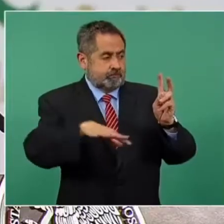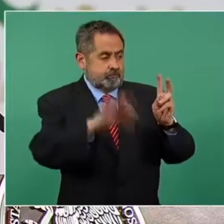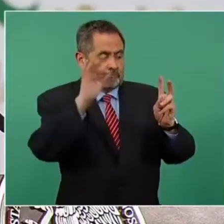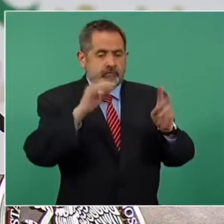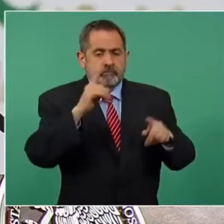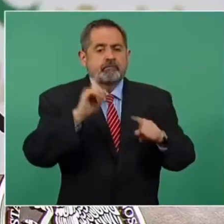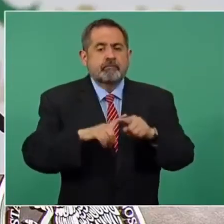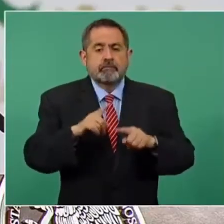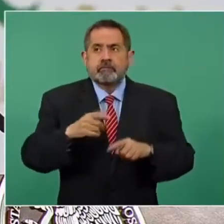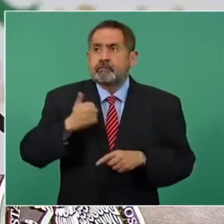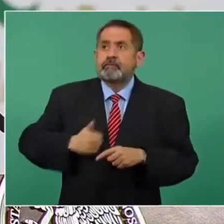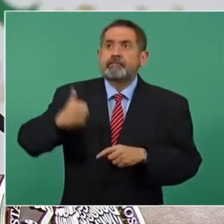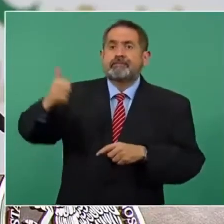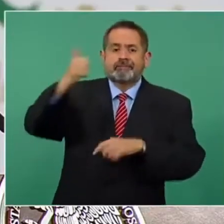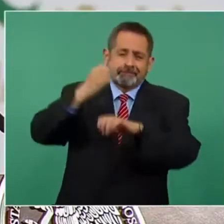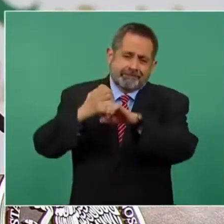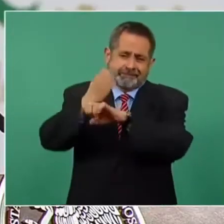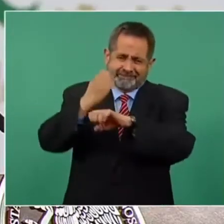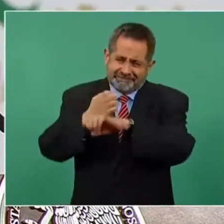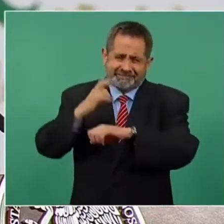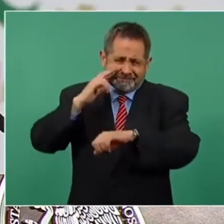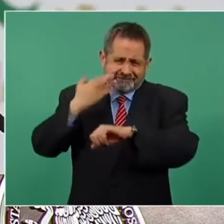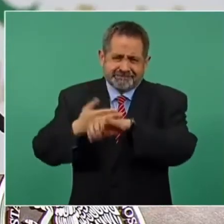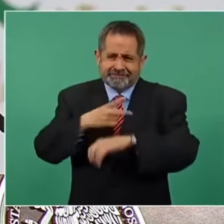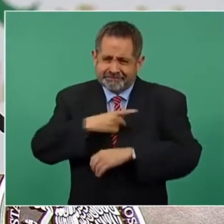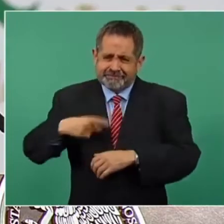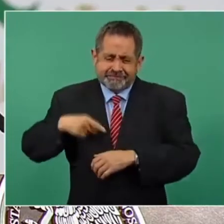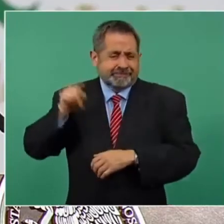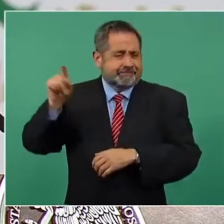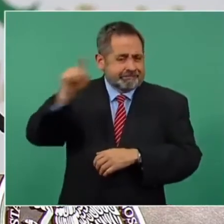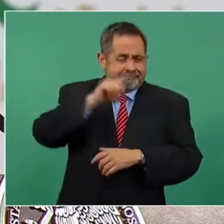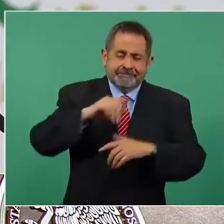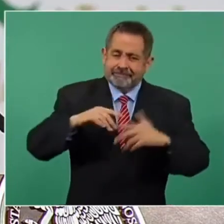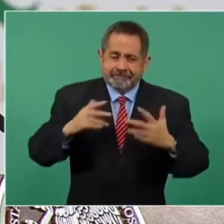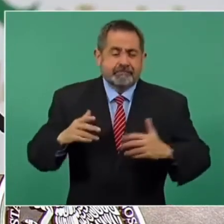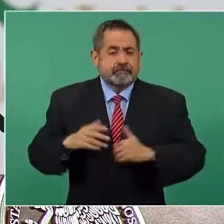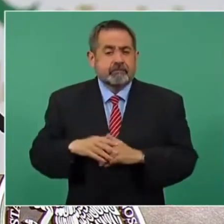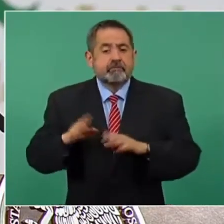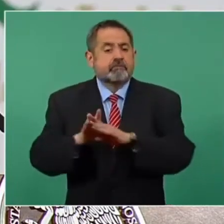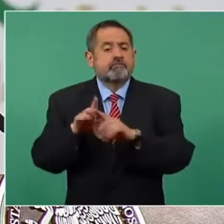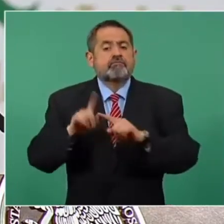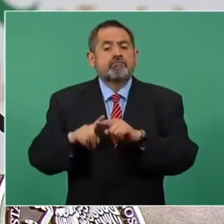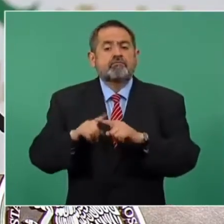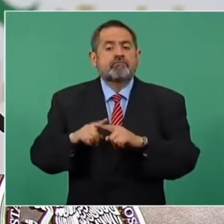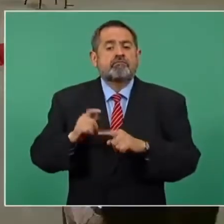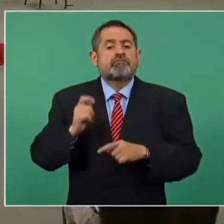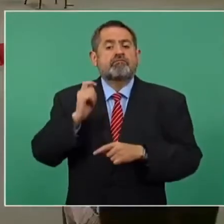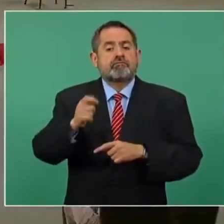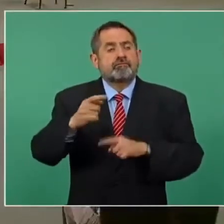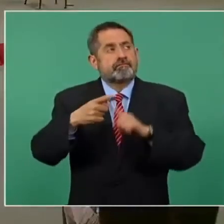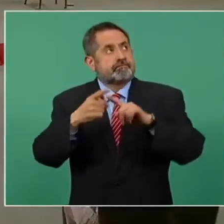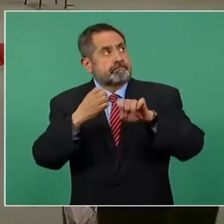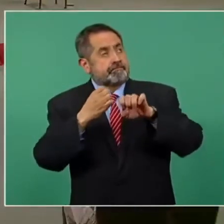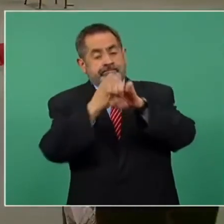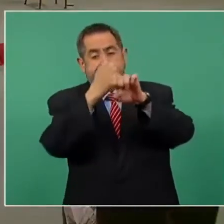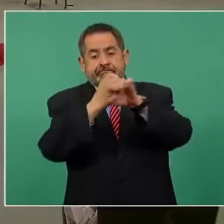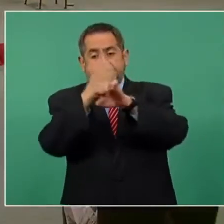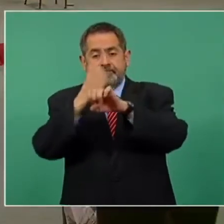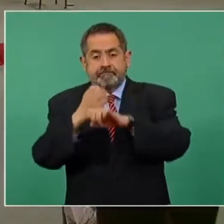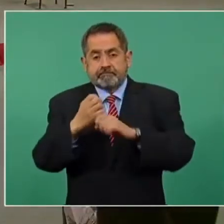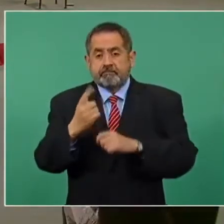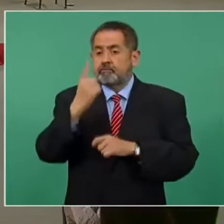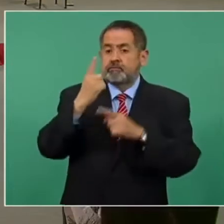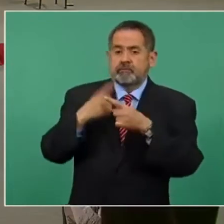estados asuman su responsabilidad. Hay que señalar que el promedio de aportación de los estados, con